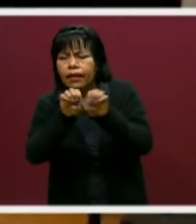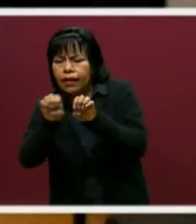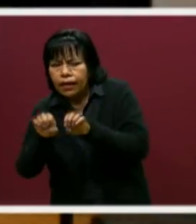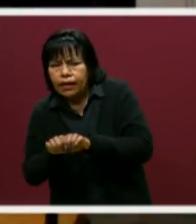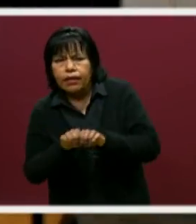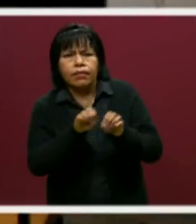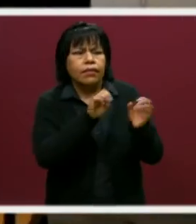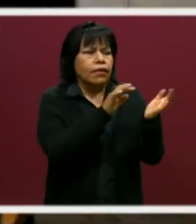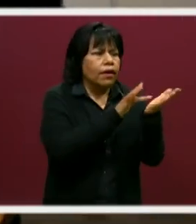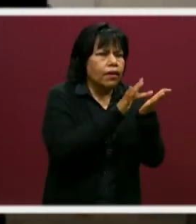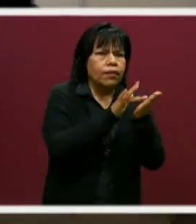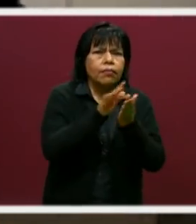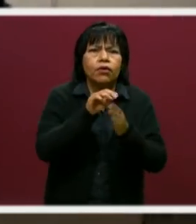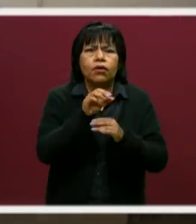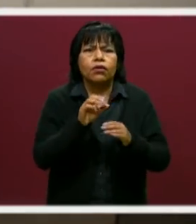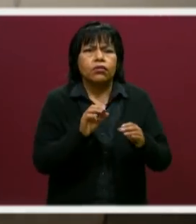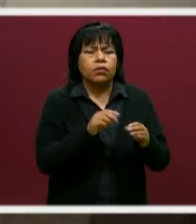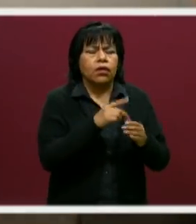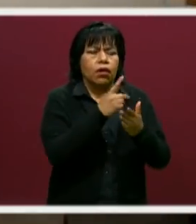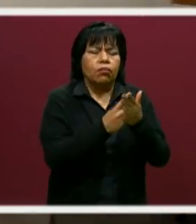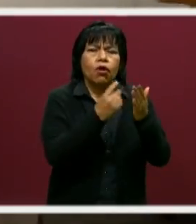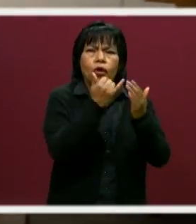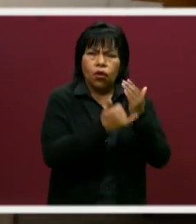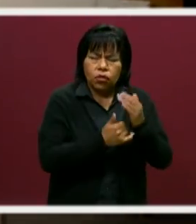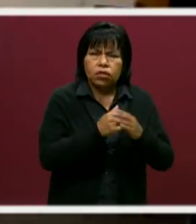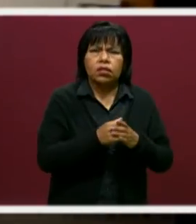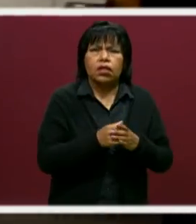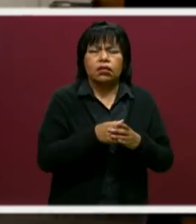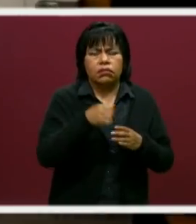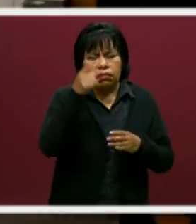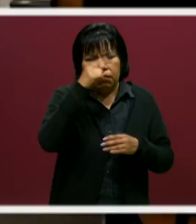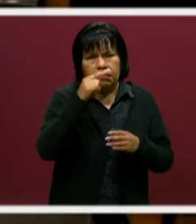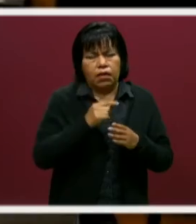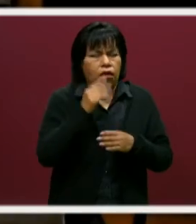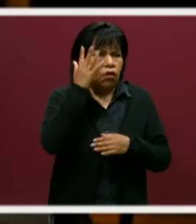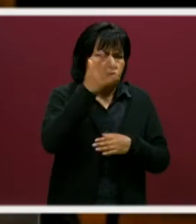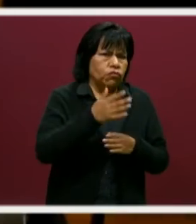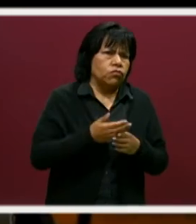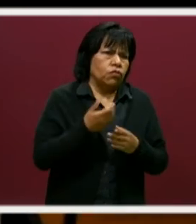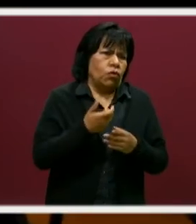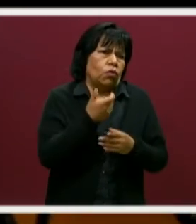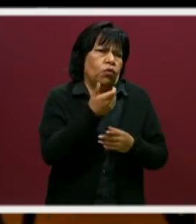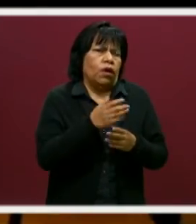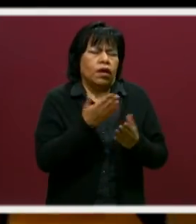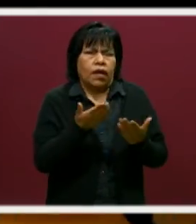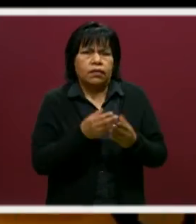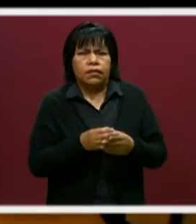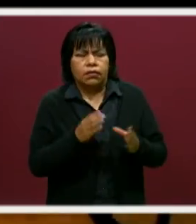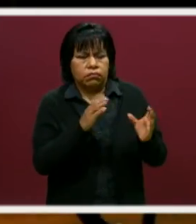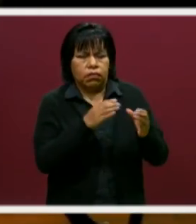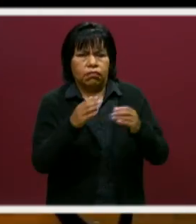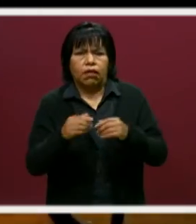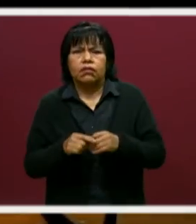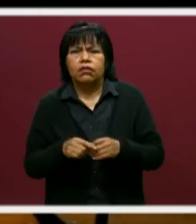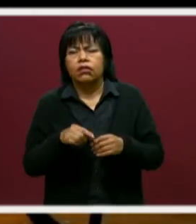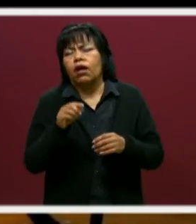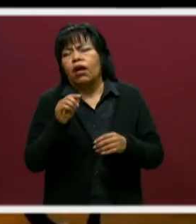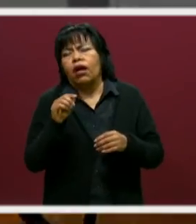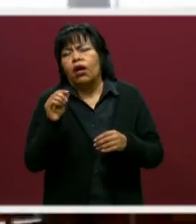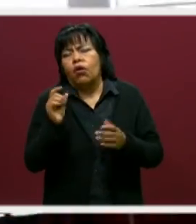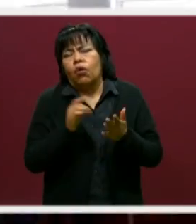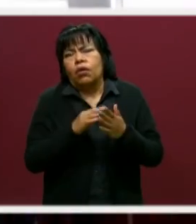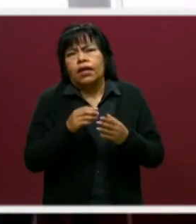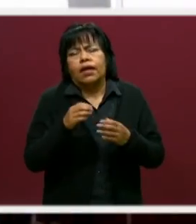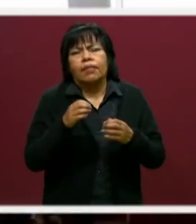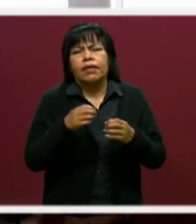proyectos de activación social y económica se lleven a cabo. Claro, porque no siempre es que una empresa te contrate,